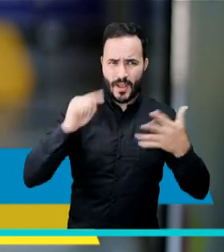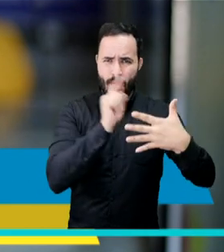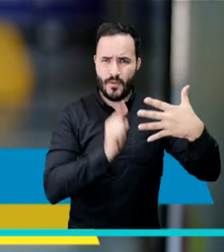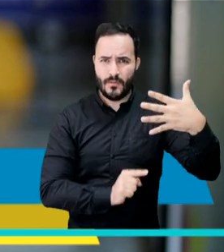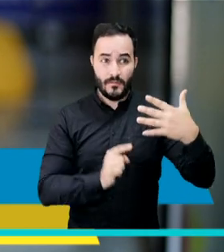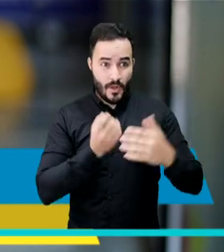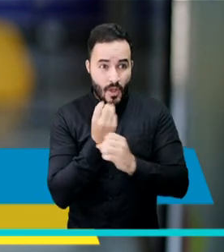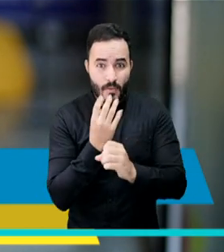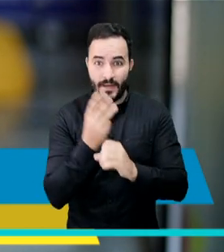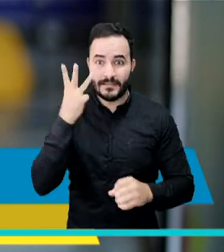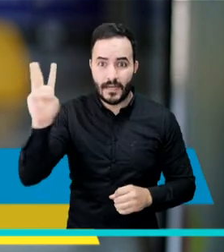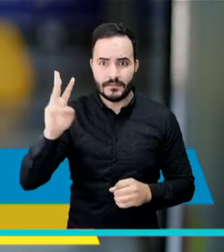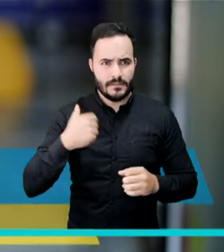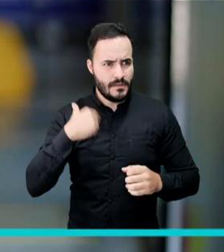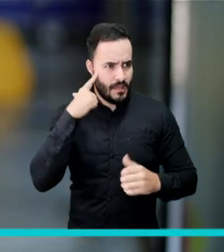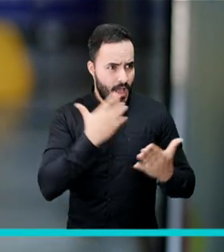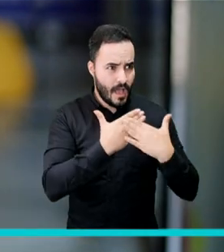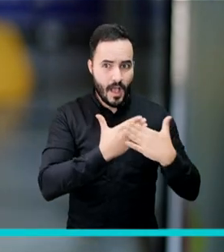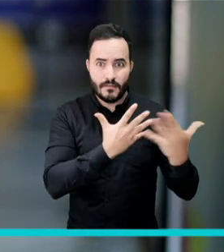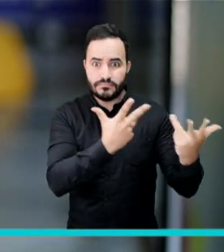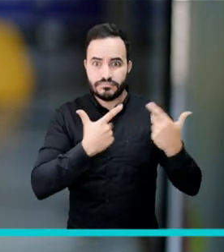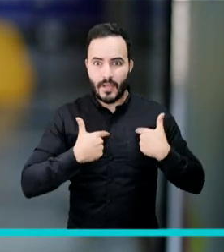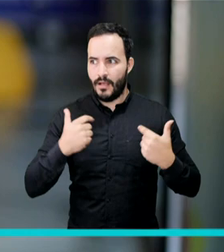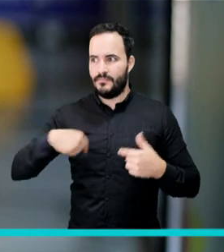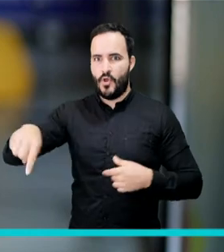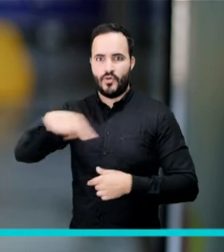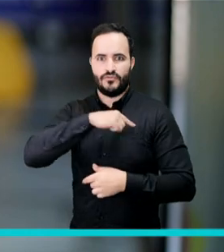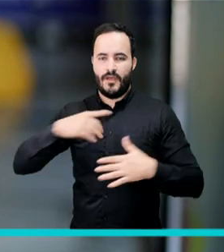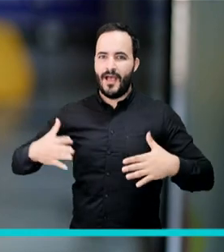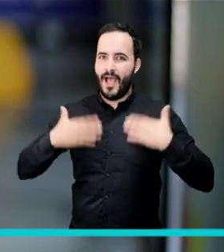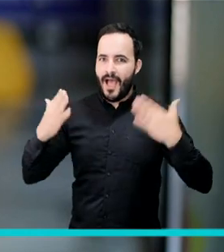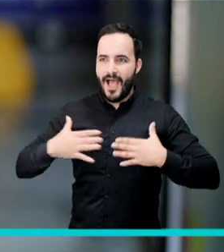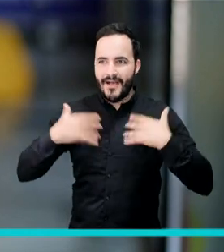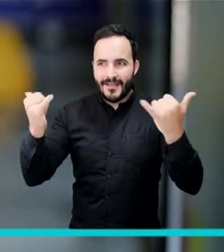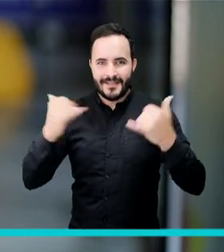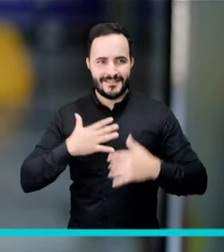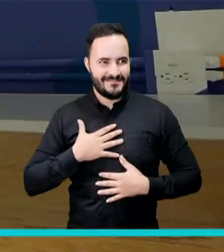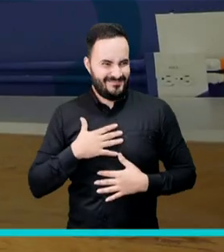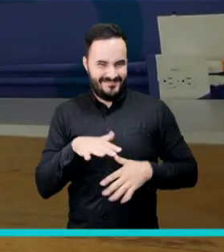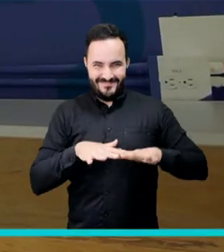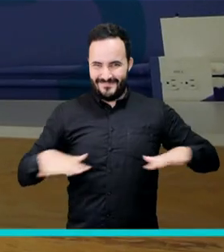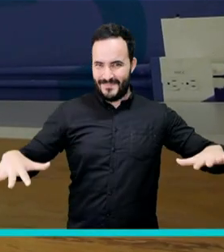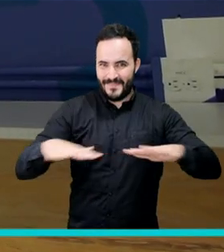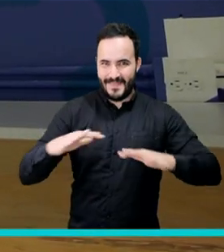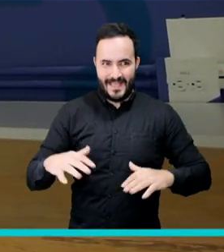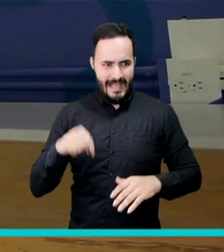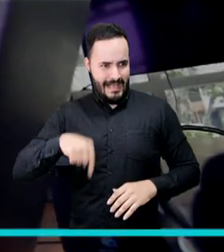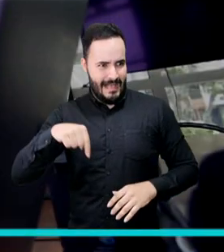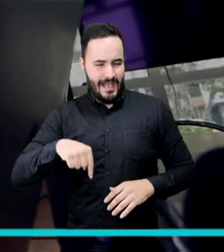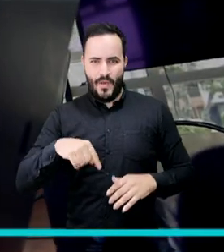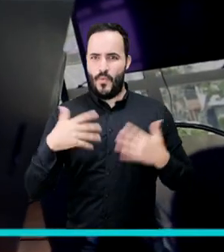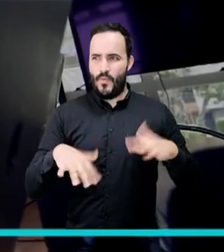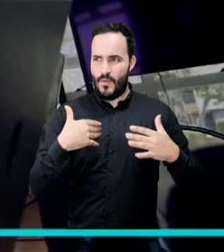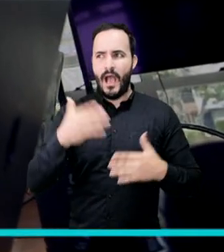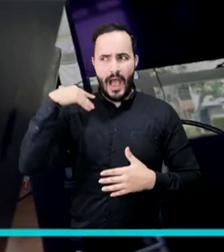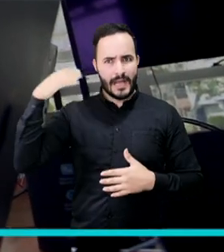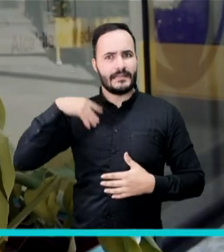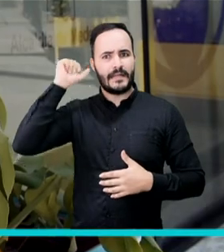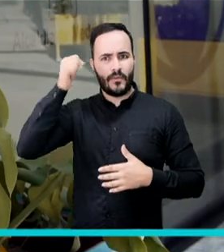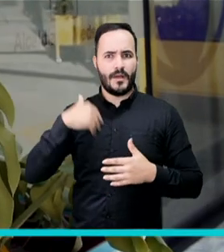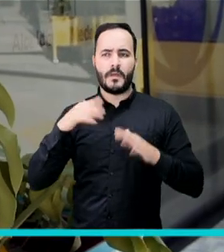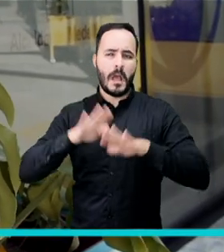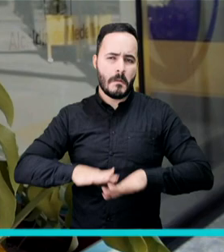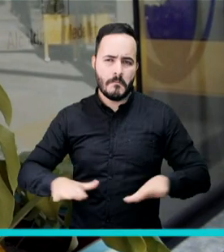como comunidad nos dio mucha alegría primero en saber que íbamos a volver a tener espacios físicos